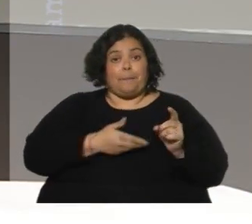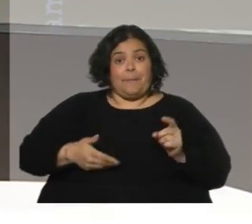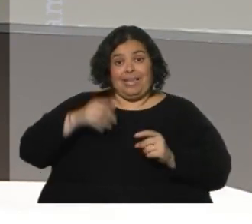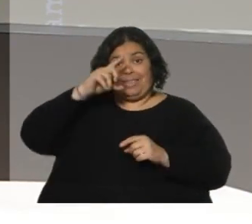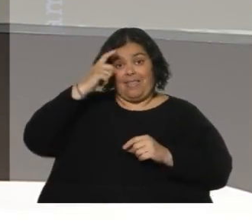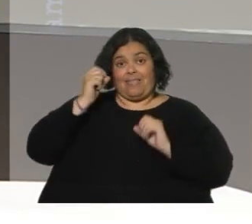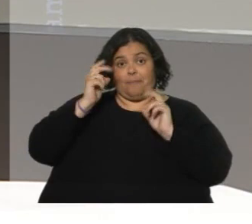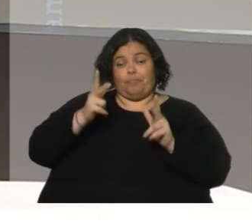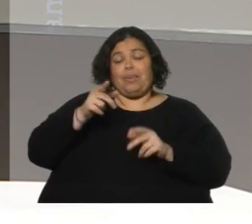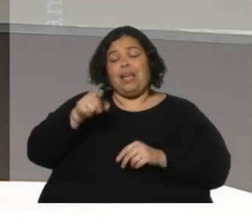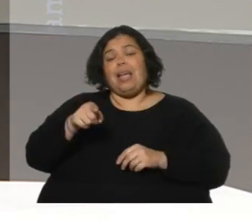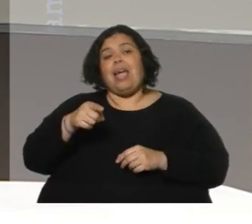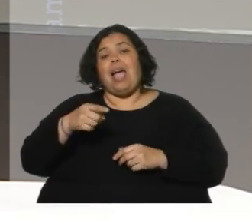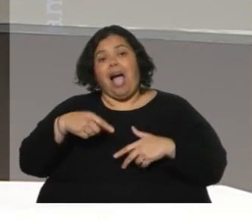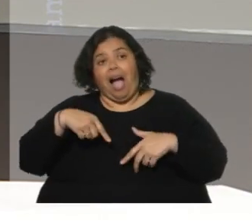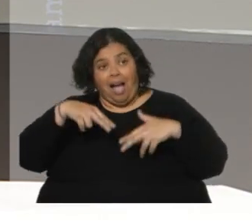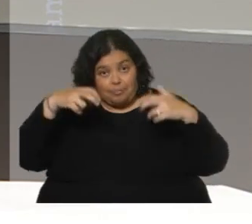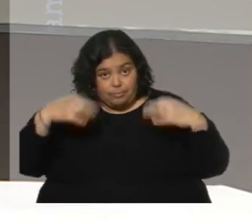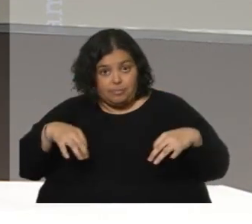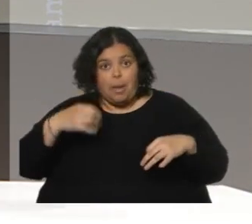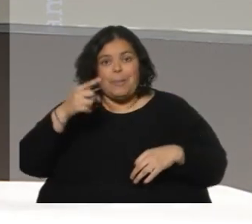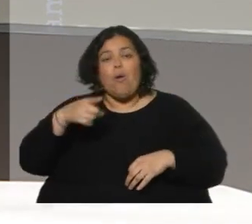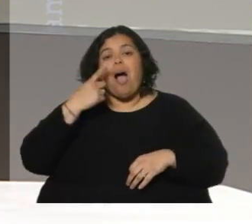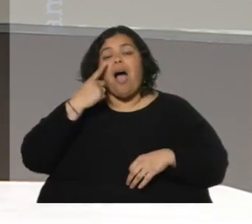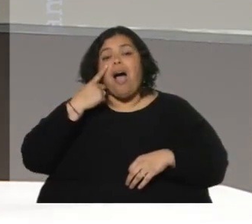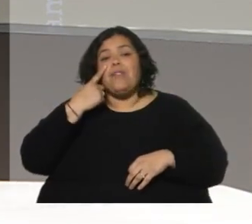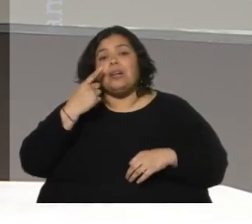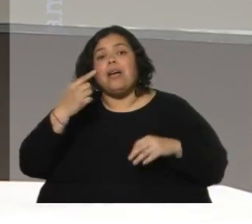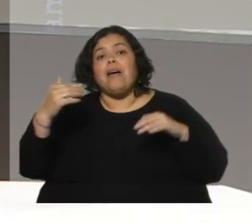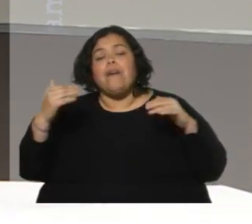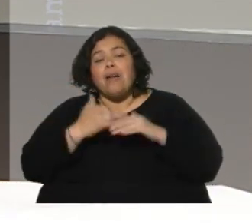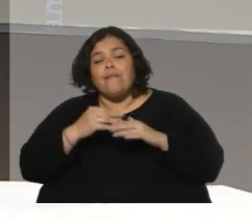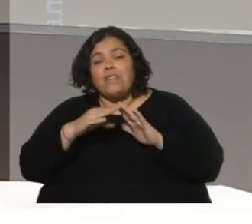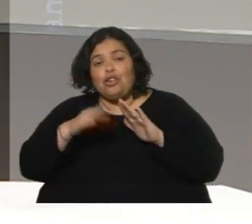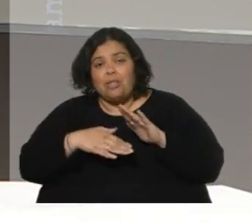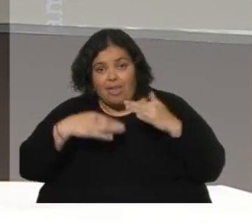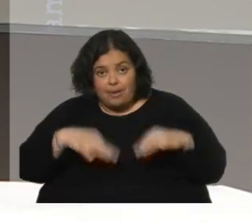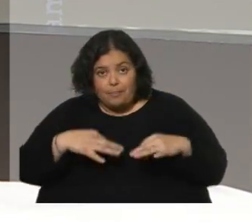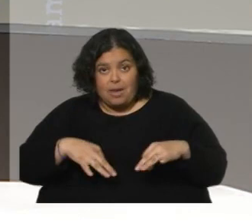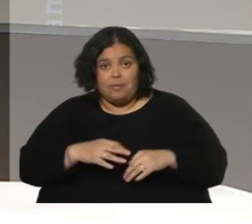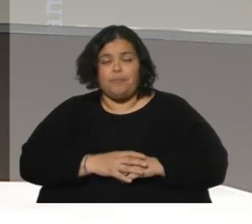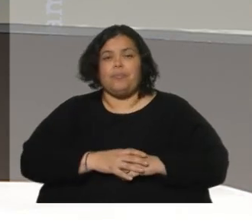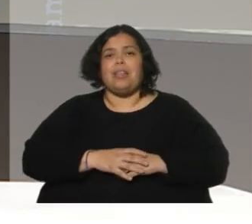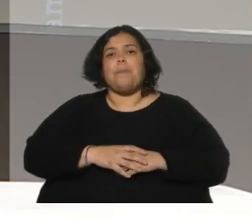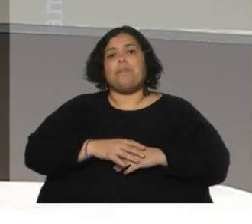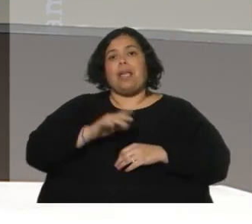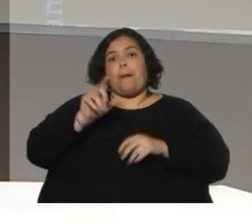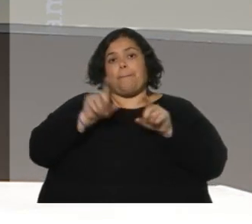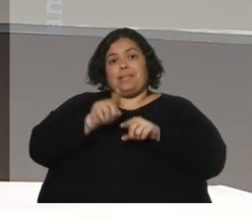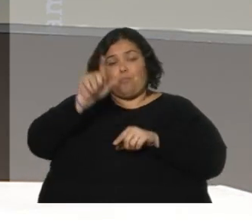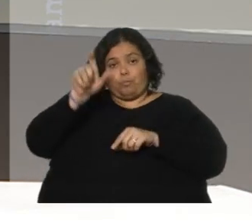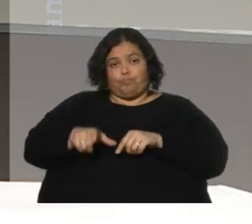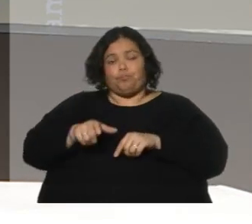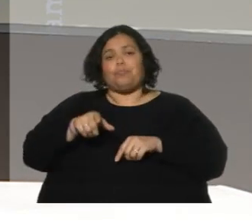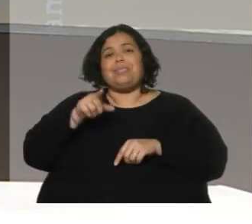evaluaciones de si realmente tienen efectos, si realmente las velocidades que se estipulan son las correctas. Lo que me comentaba Teresa Eisenberg,